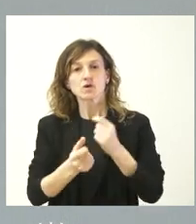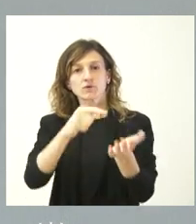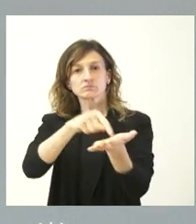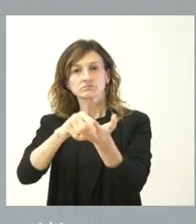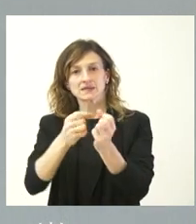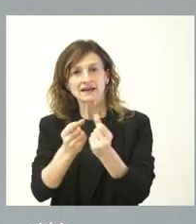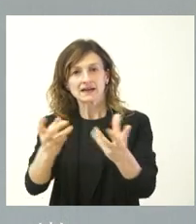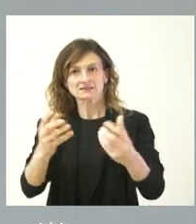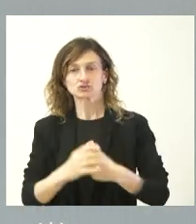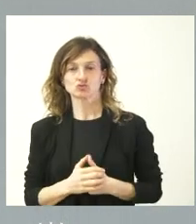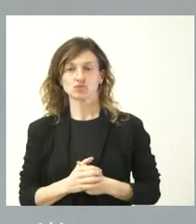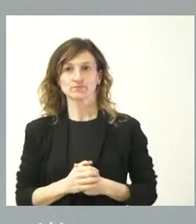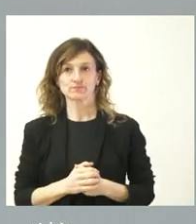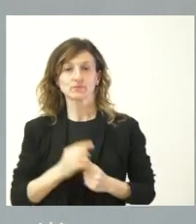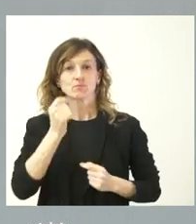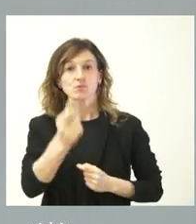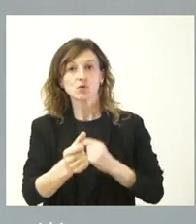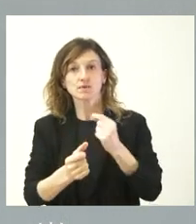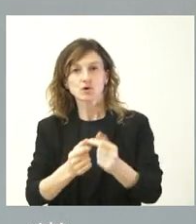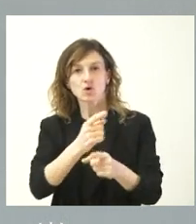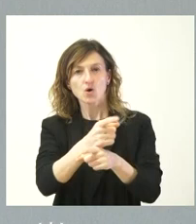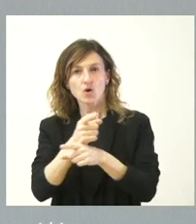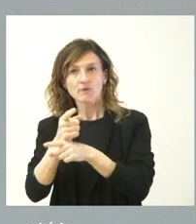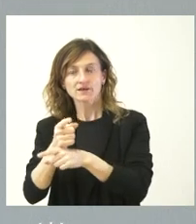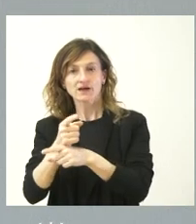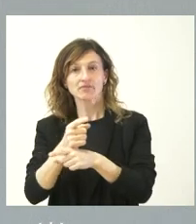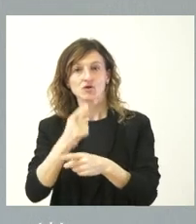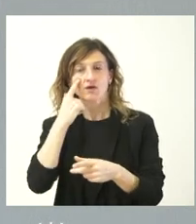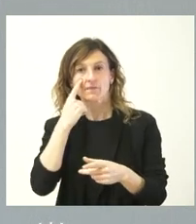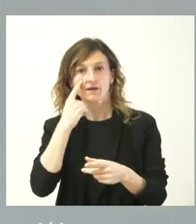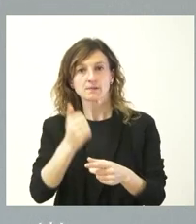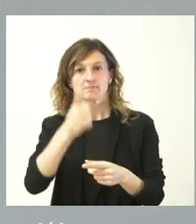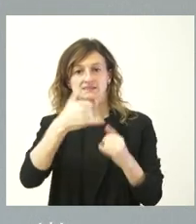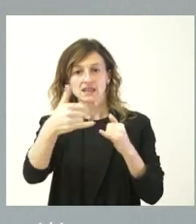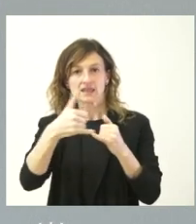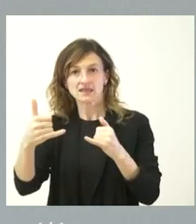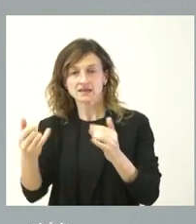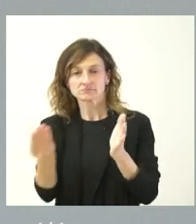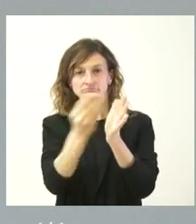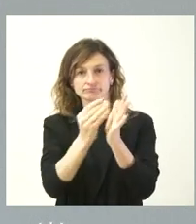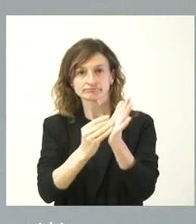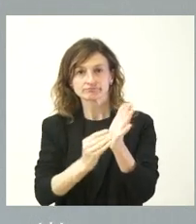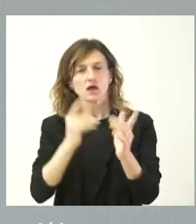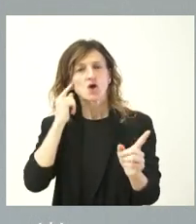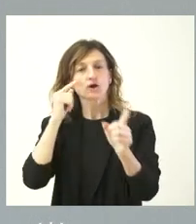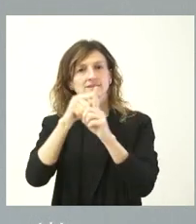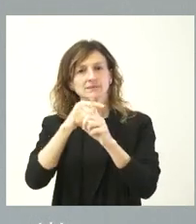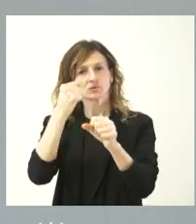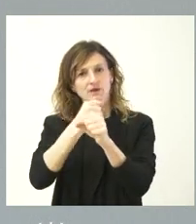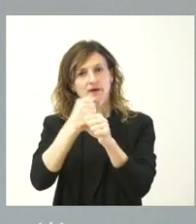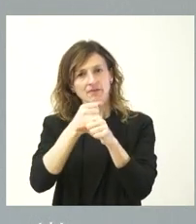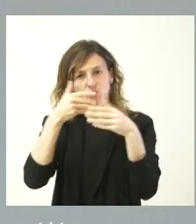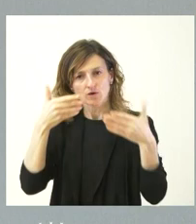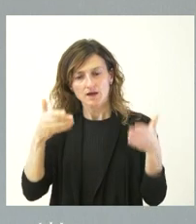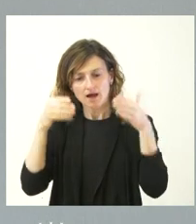el resto y a medida que vayamos consiguiendo que haya más obligación de servicio público incorporarnos más líneas que es nuestro objetivo para lo que hemos trabajado y es lo que estamos haciendo.